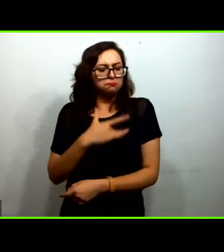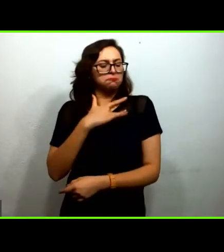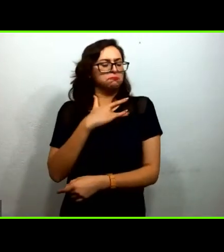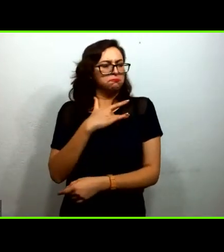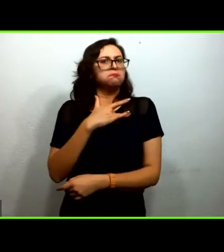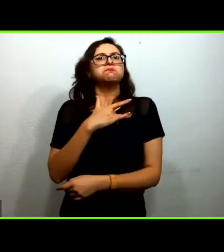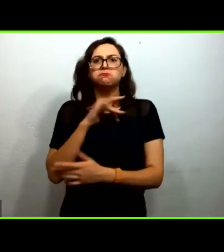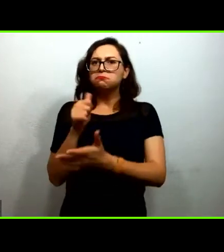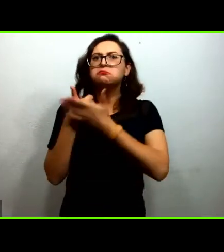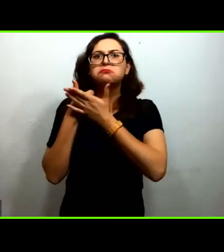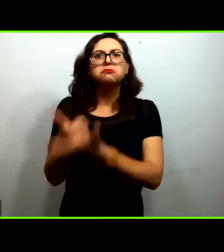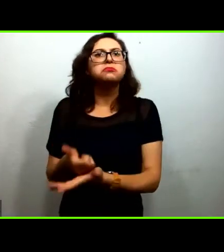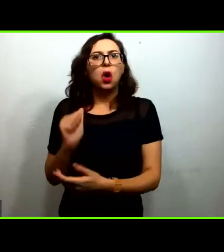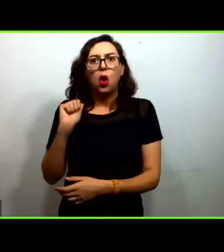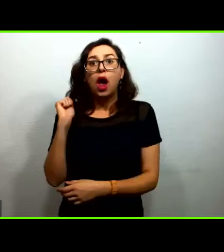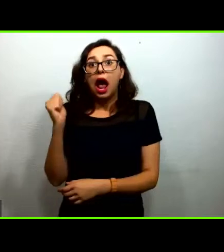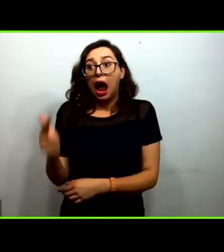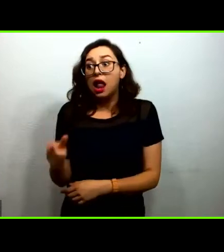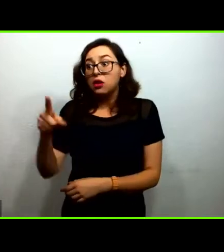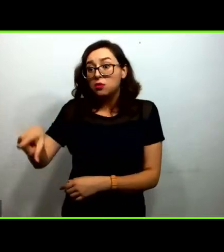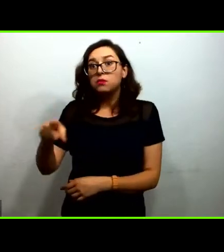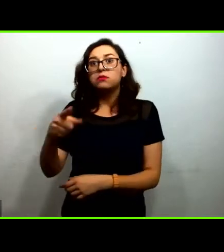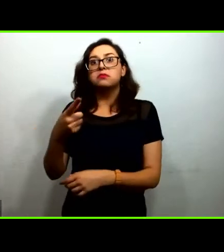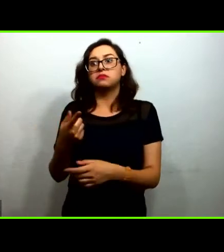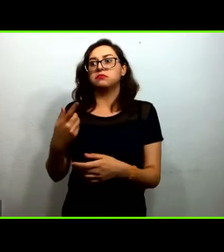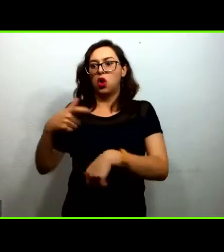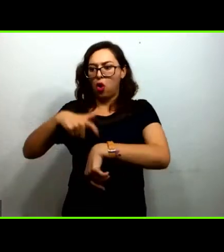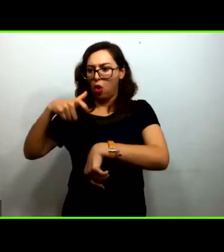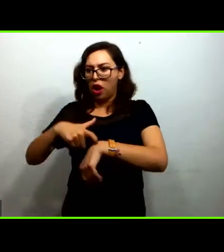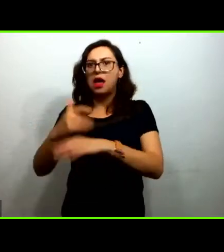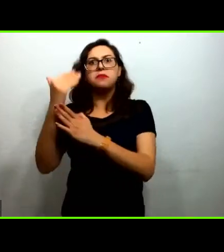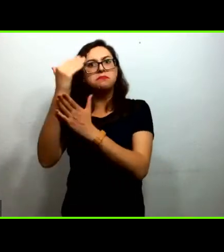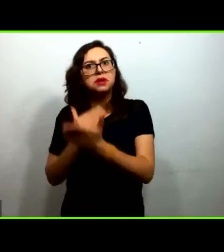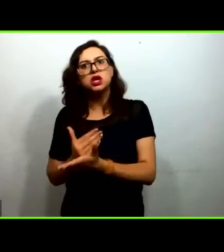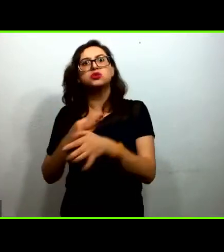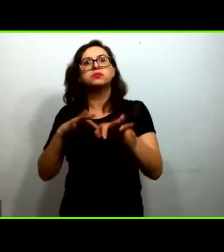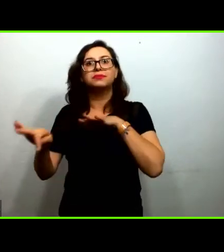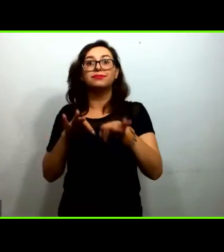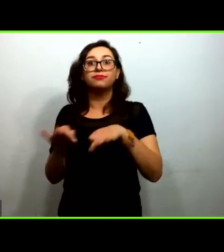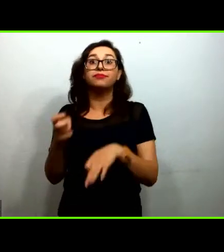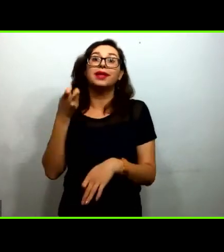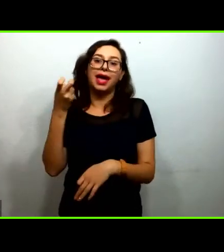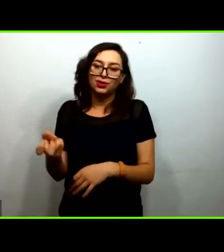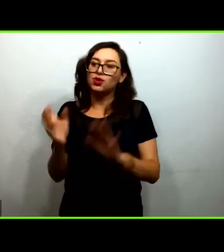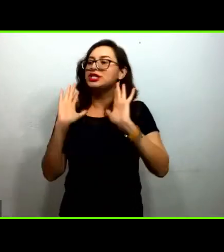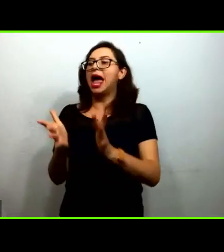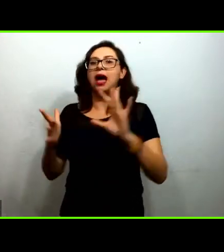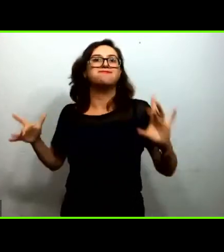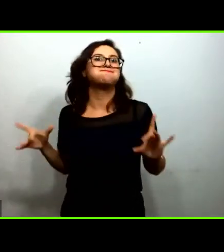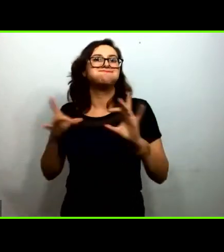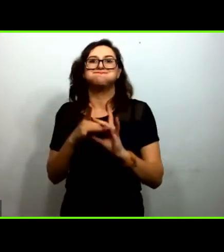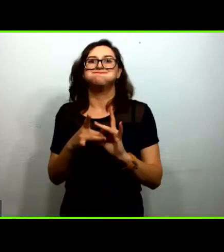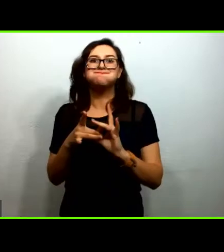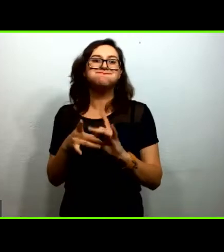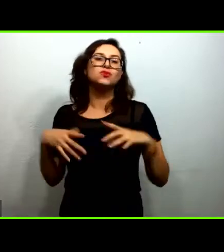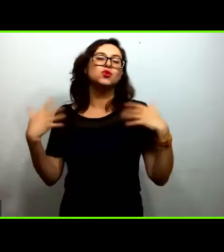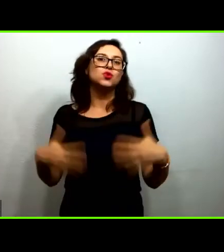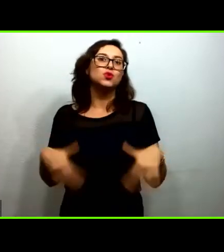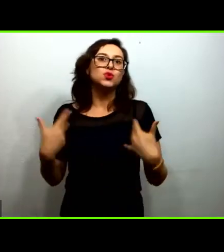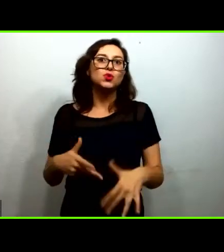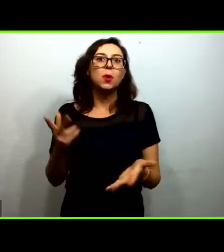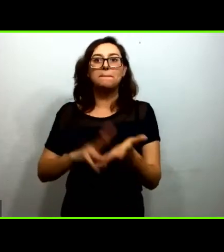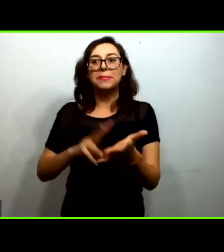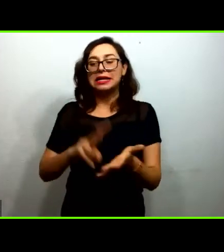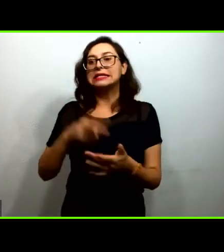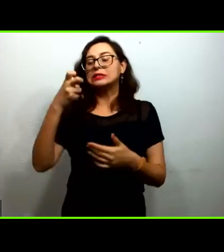ayudar a la madre de familia con un horario flexible ahí tenemos una gran contribución entonces tenemos que ampliar nuestra